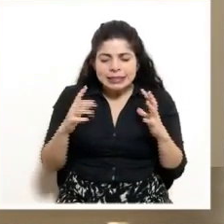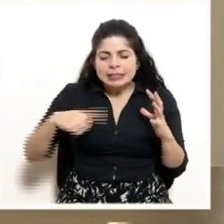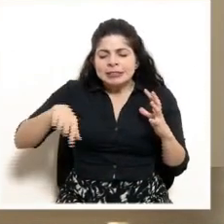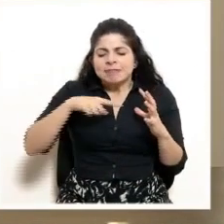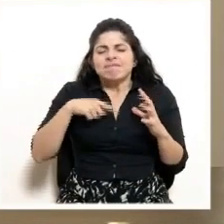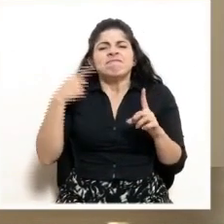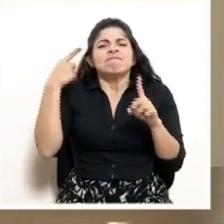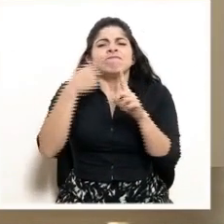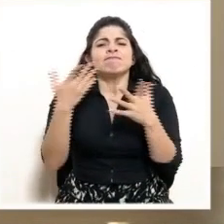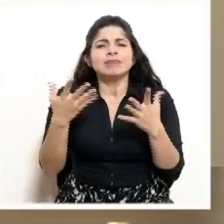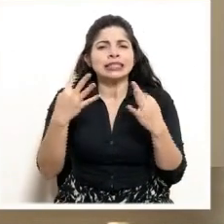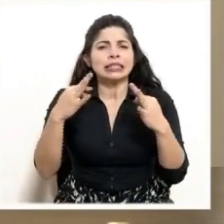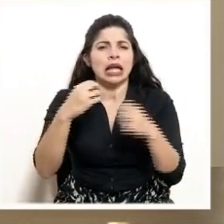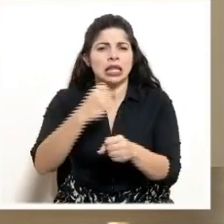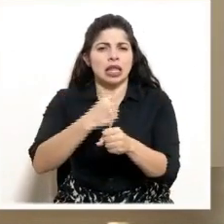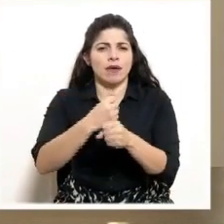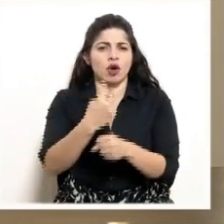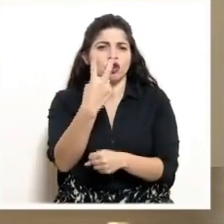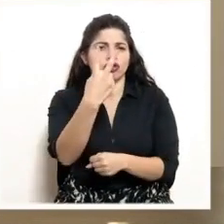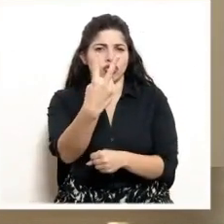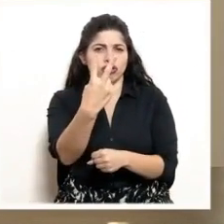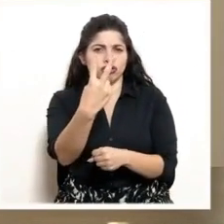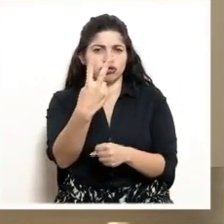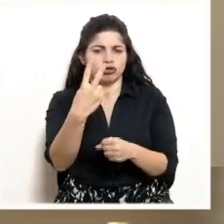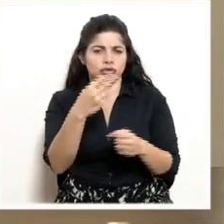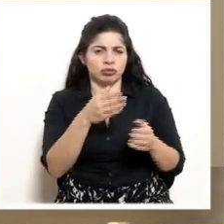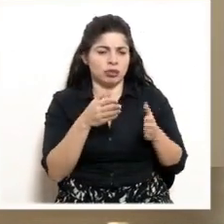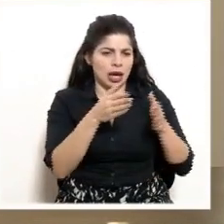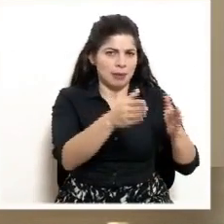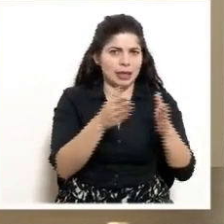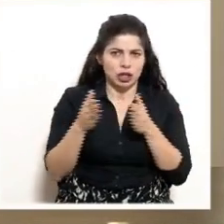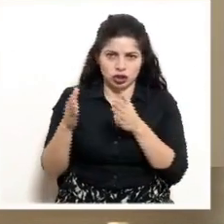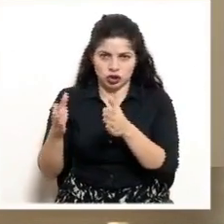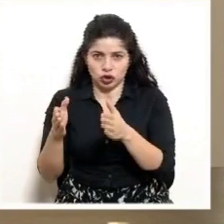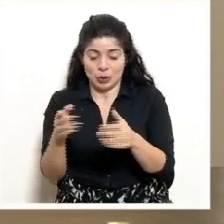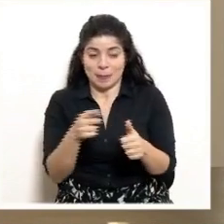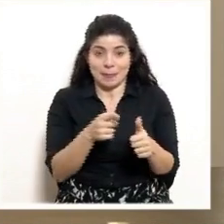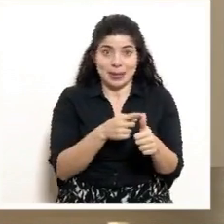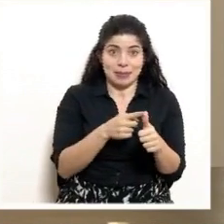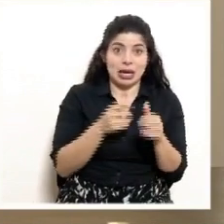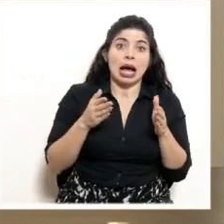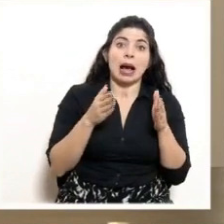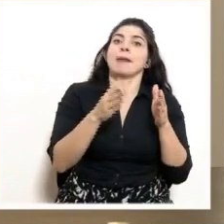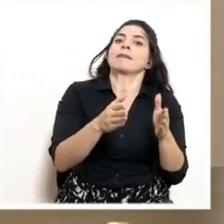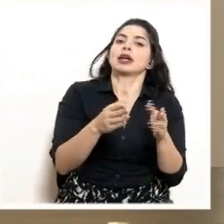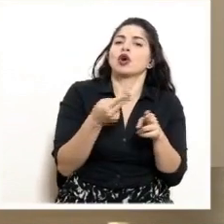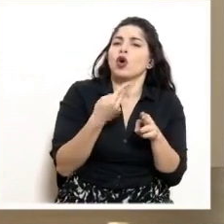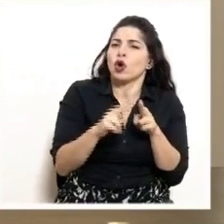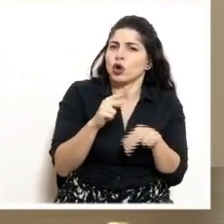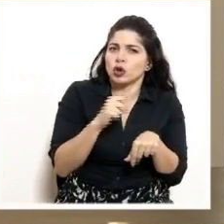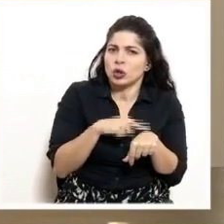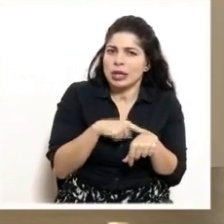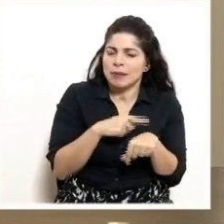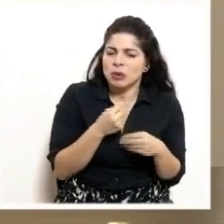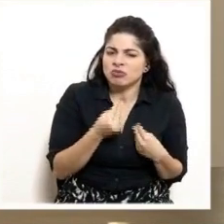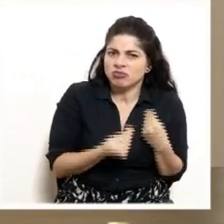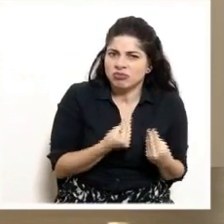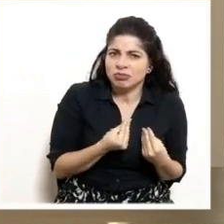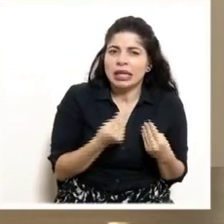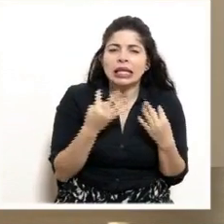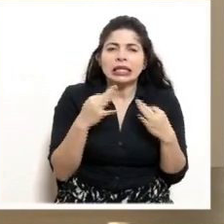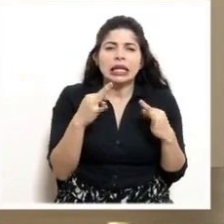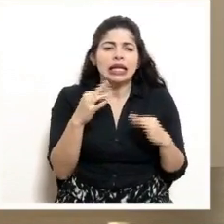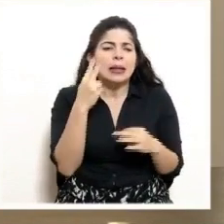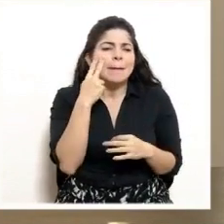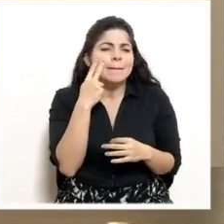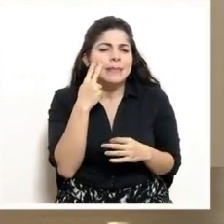de trabajar en dos cursos de acción o en dos vías. El primero, en el de más corto plazo, y es tratar de